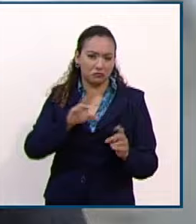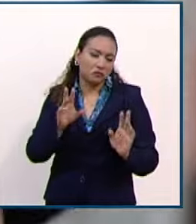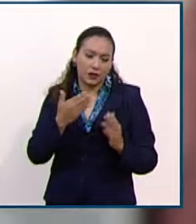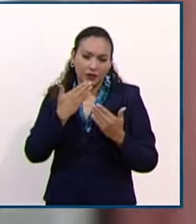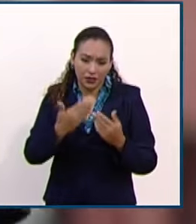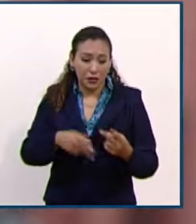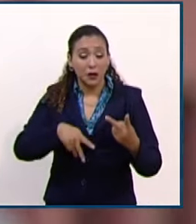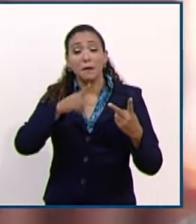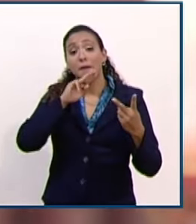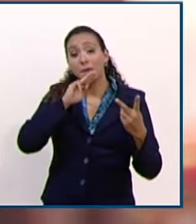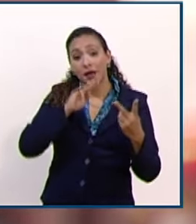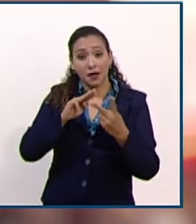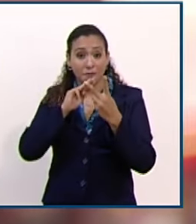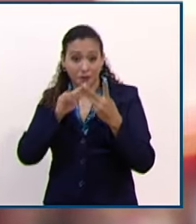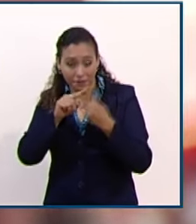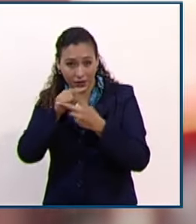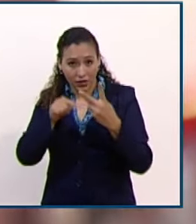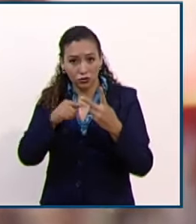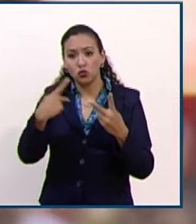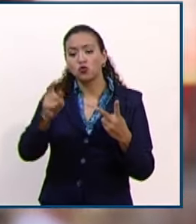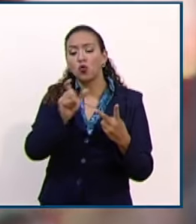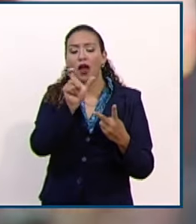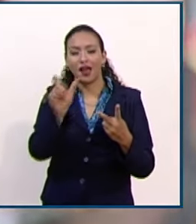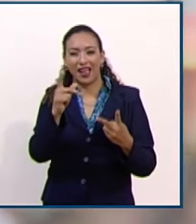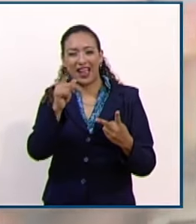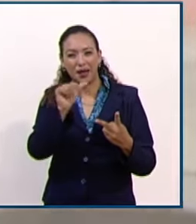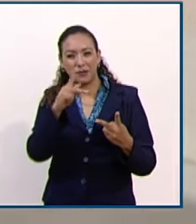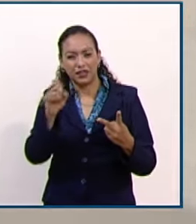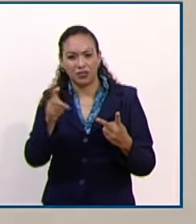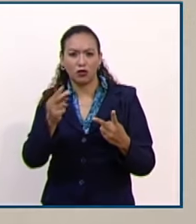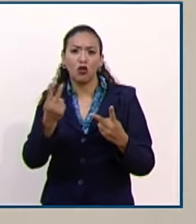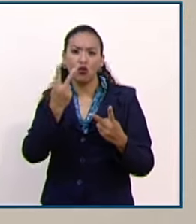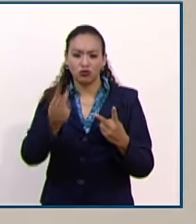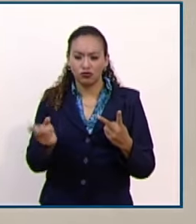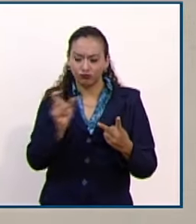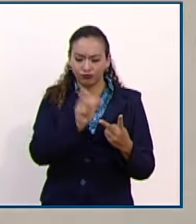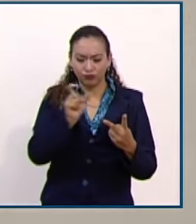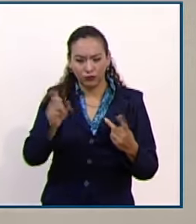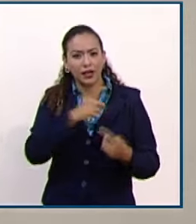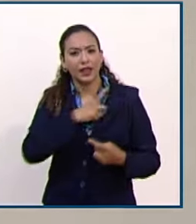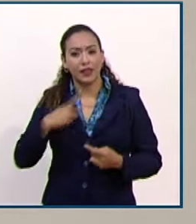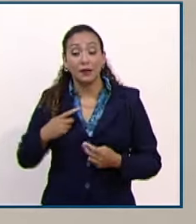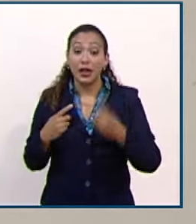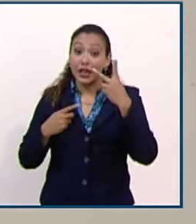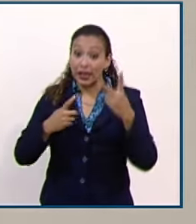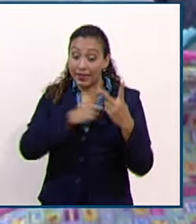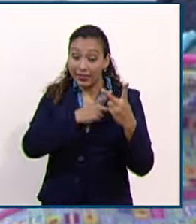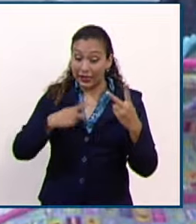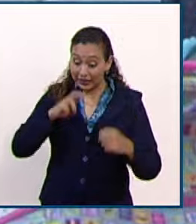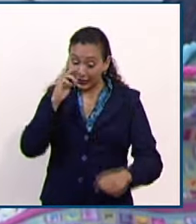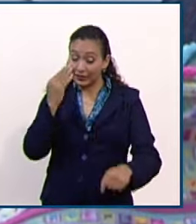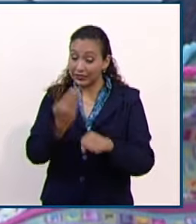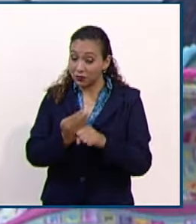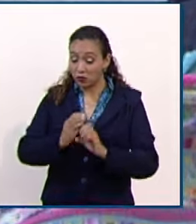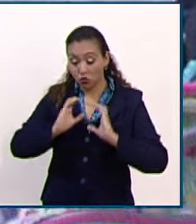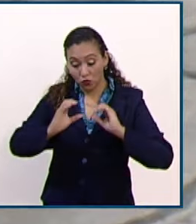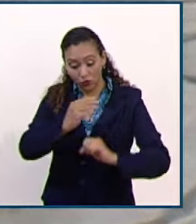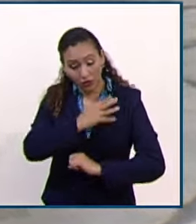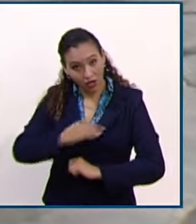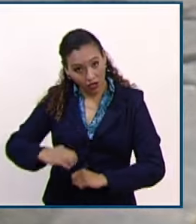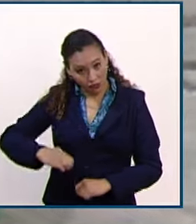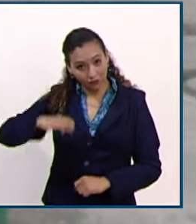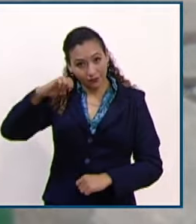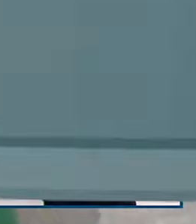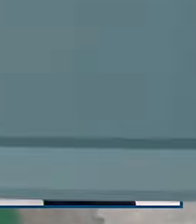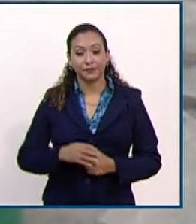gozar de los beneficios de ser su hijo y que las dos se responsabilicen de su desarrollo y bienestar.